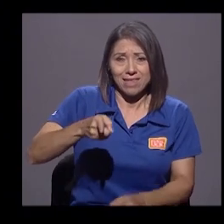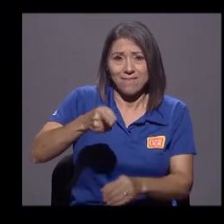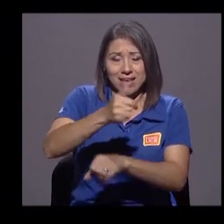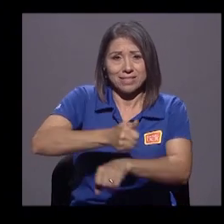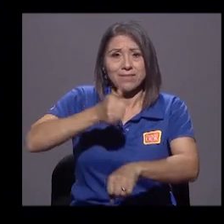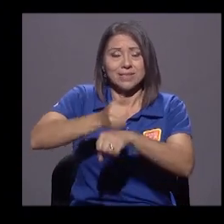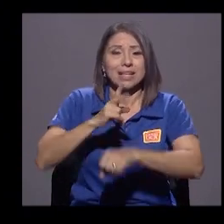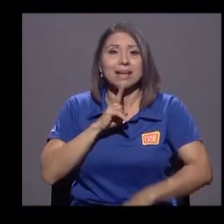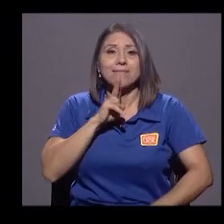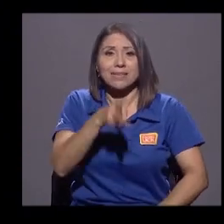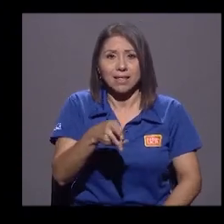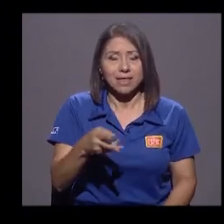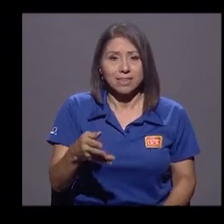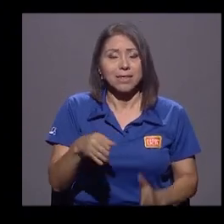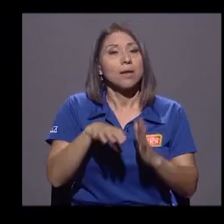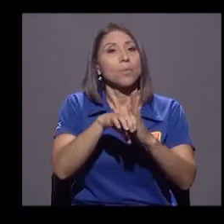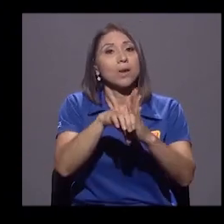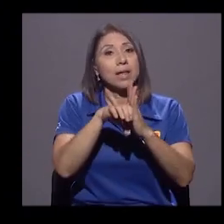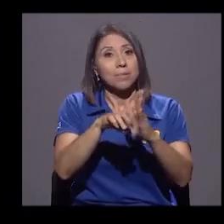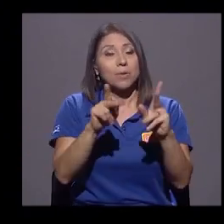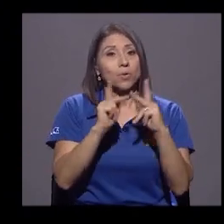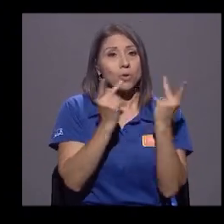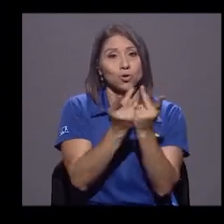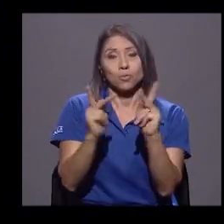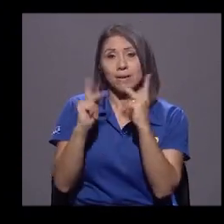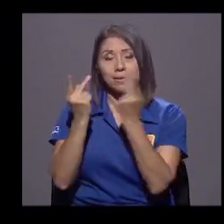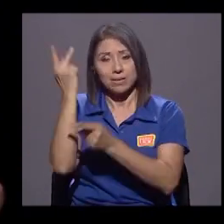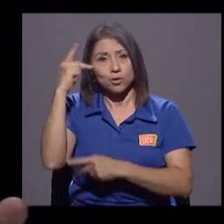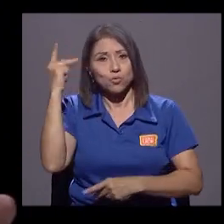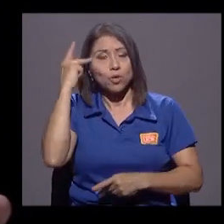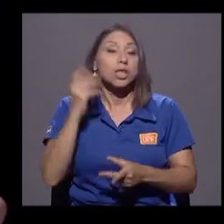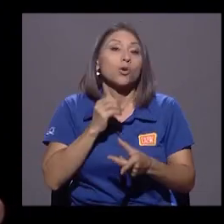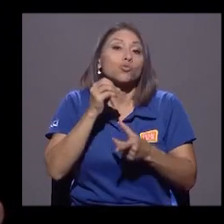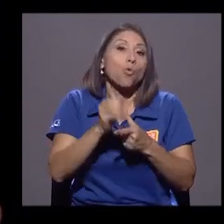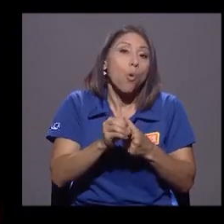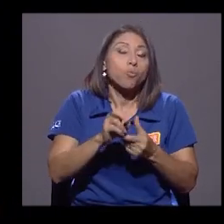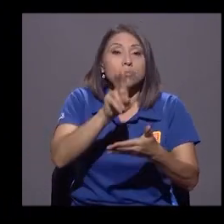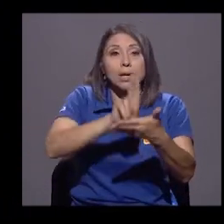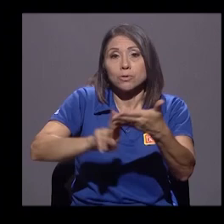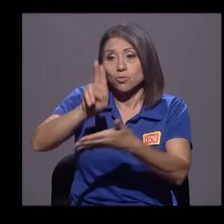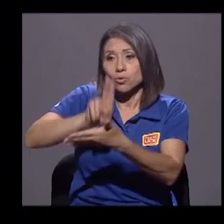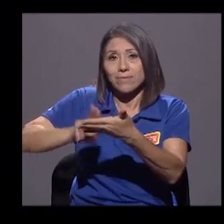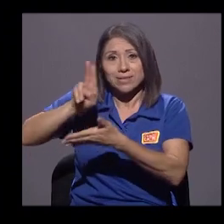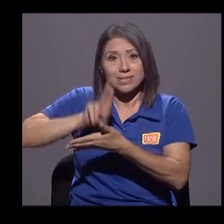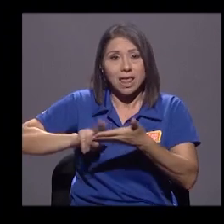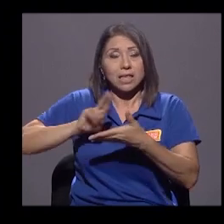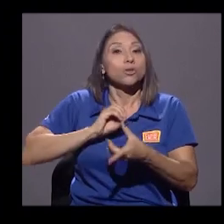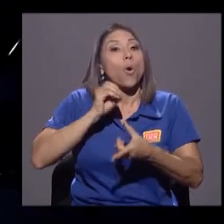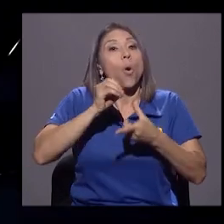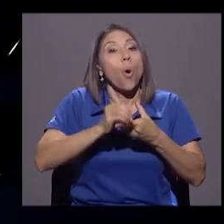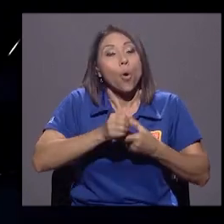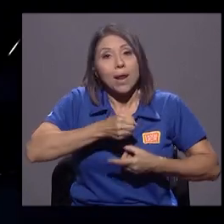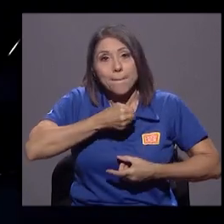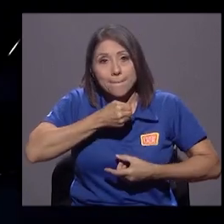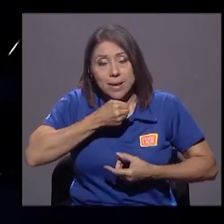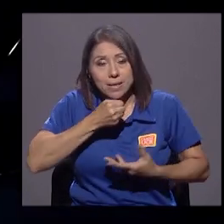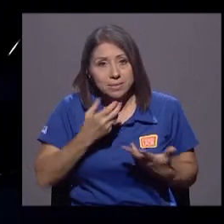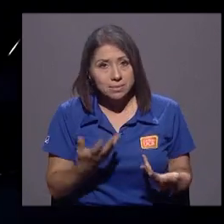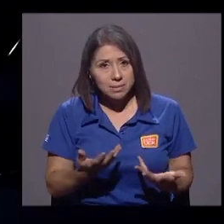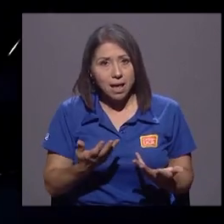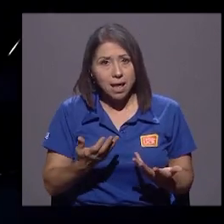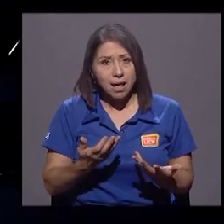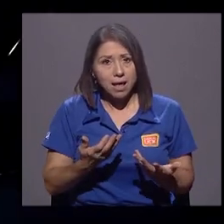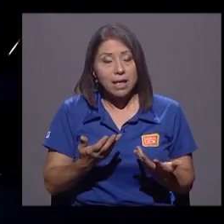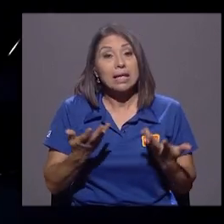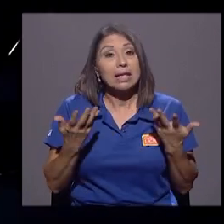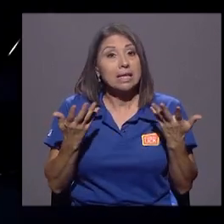como por ejemplo los partidos políticos o las universidades o la prensa de referencia, que